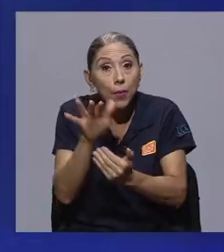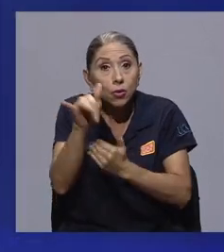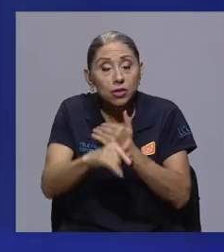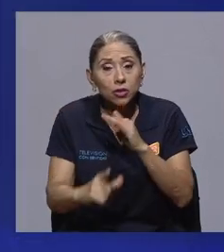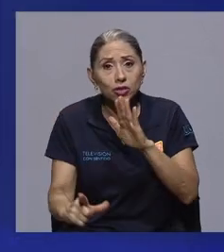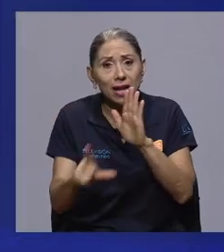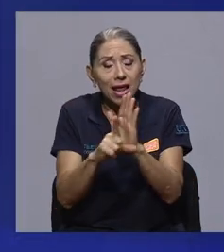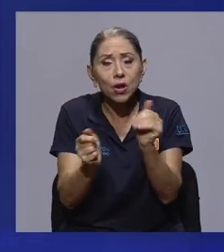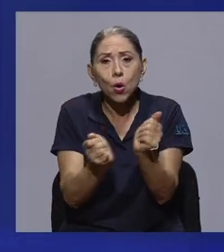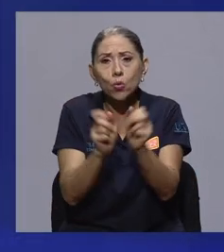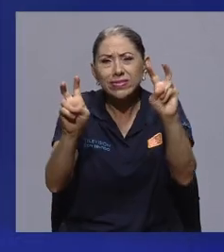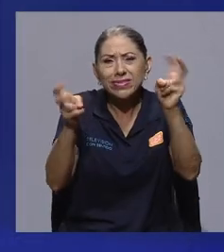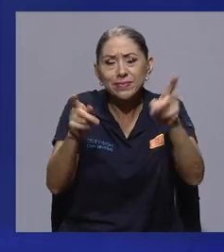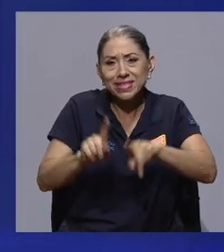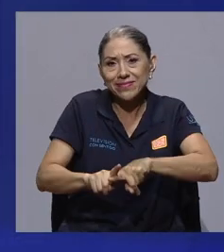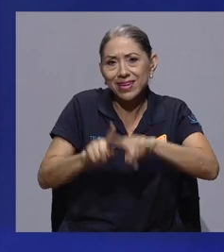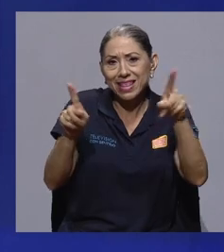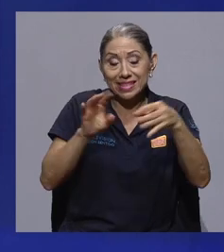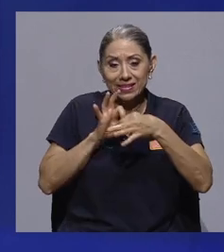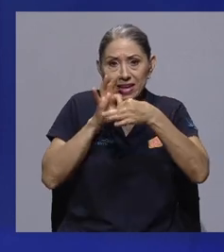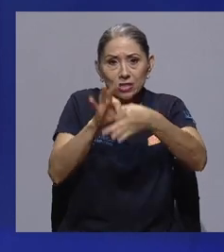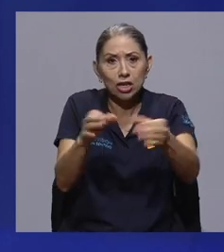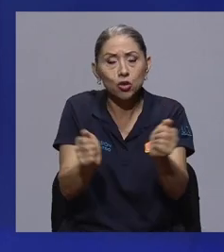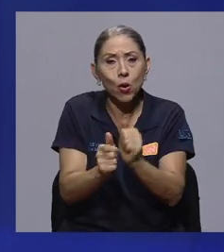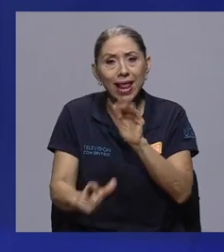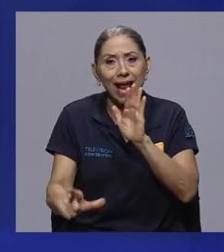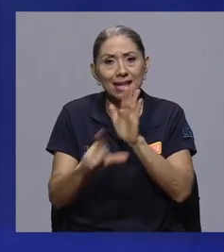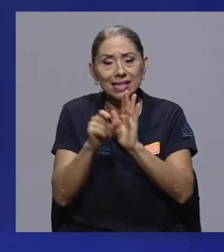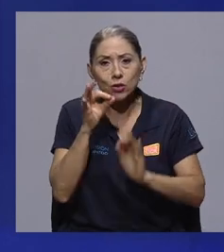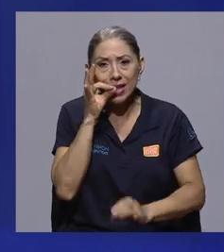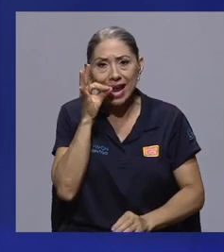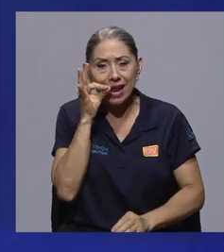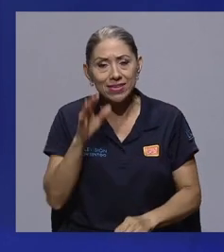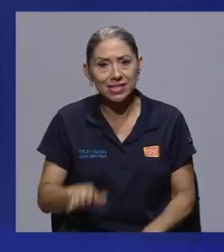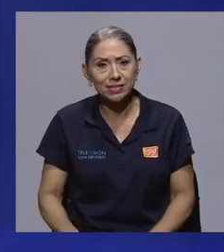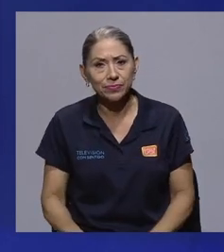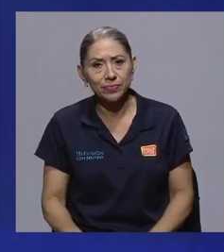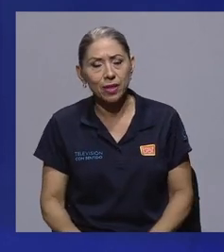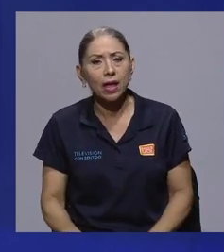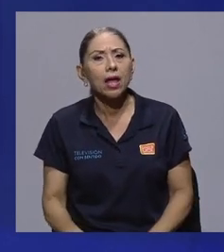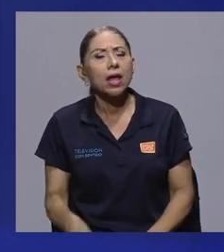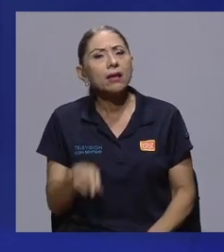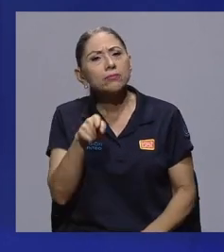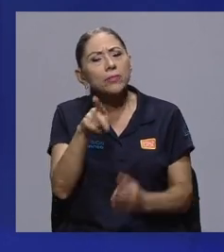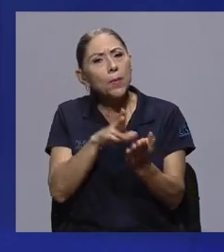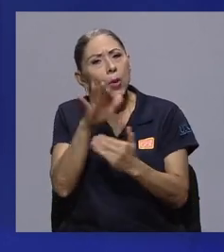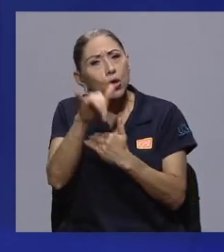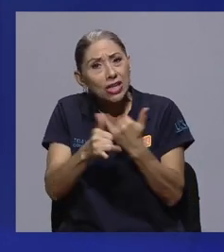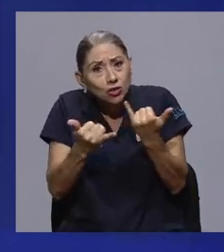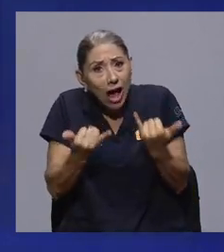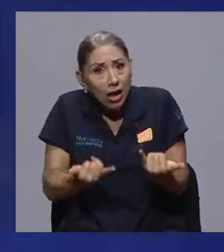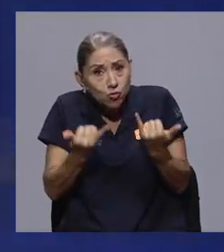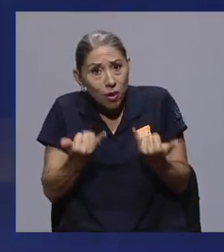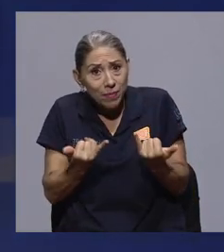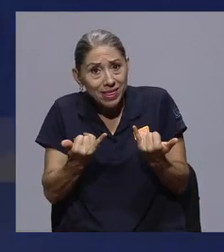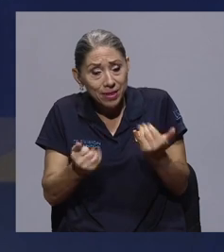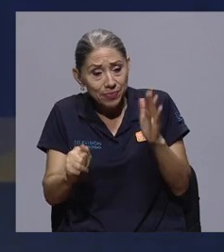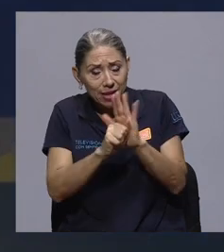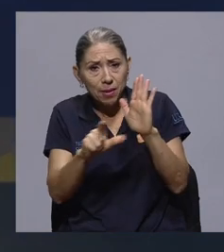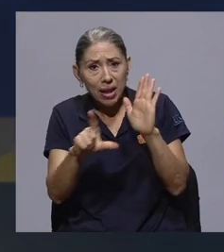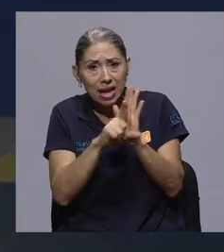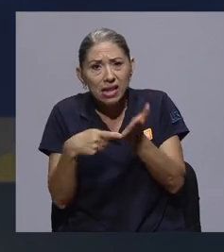que tienen diferentes temáticas, todas relacionadas con la legalización del cannabis. ¿Cuáles son los proyectos que se encuentran